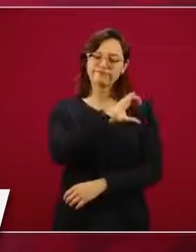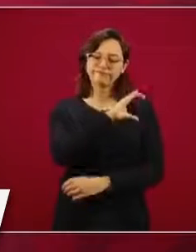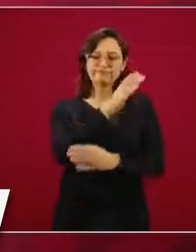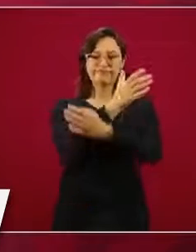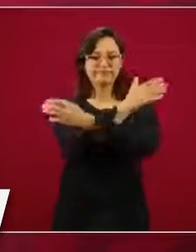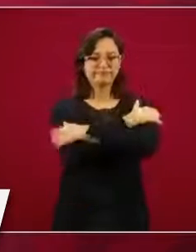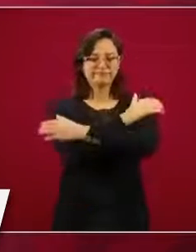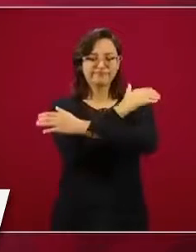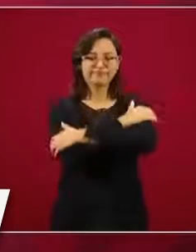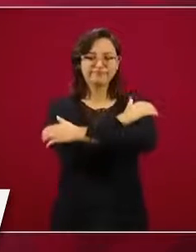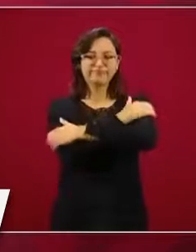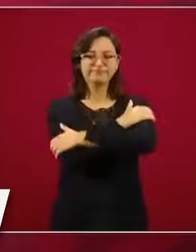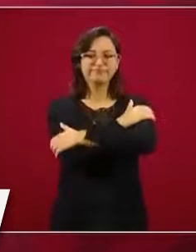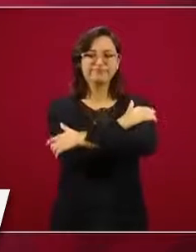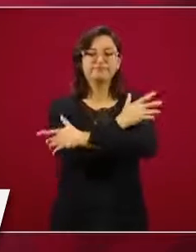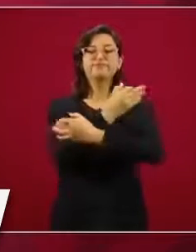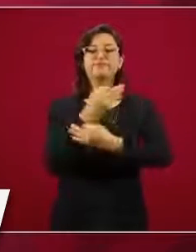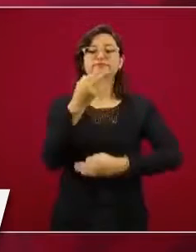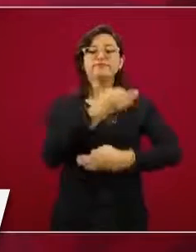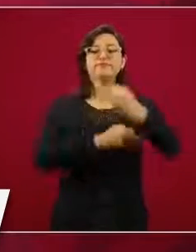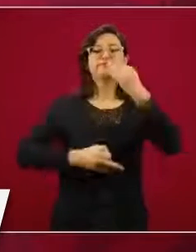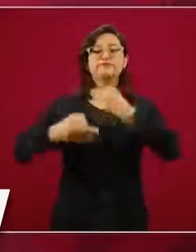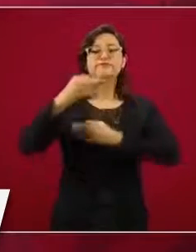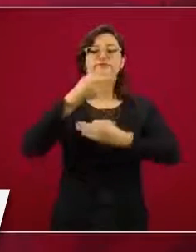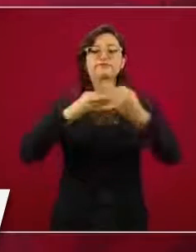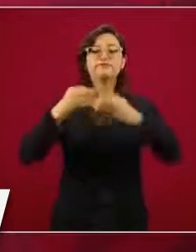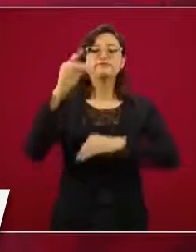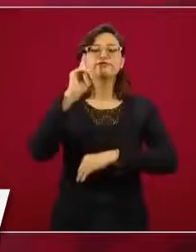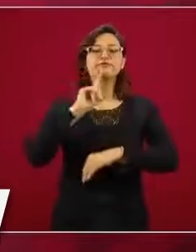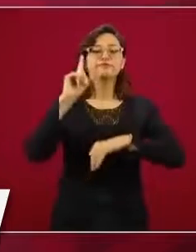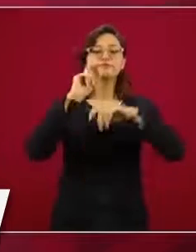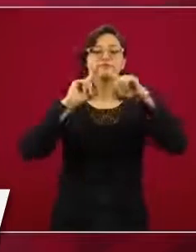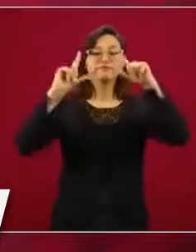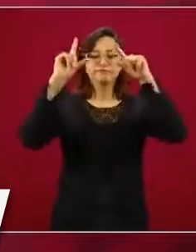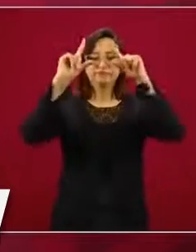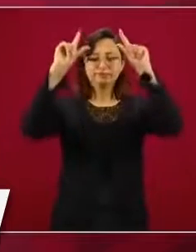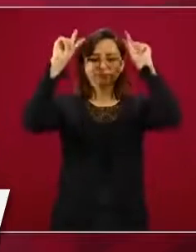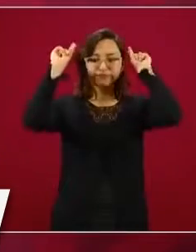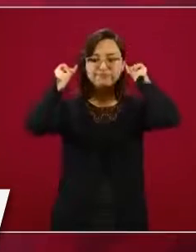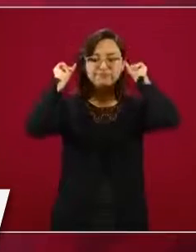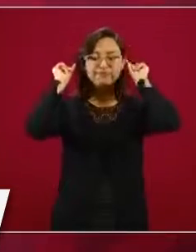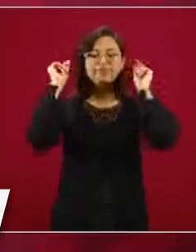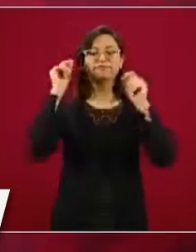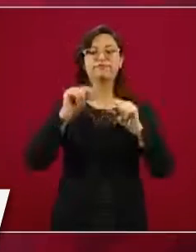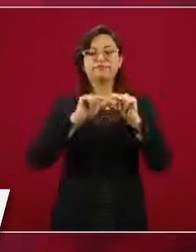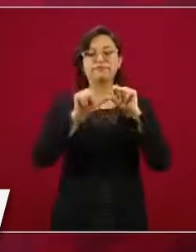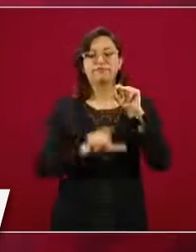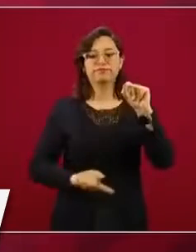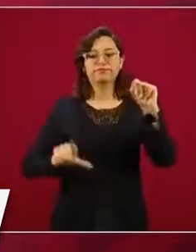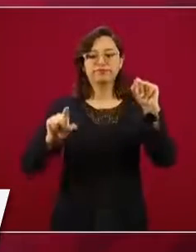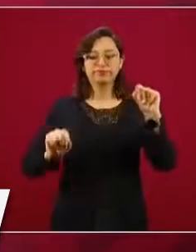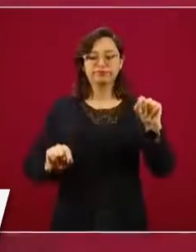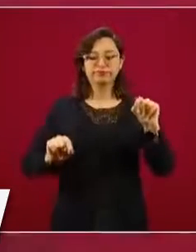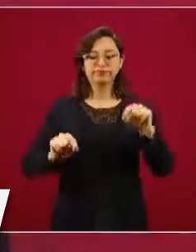a toda las enfermeras de nuestro país,